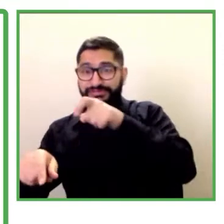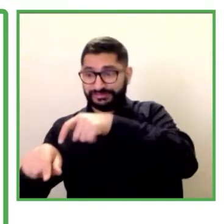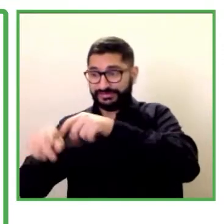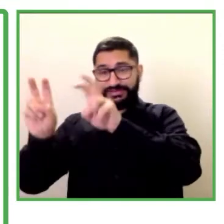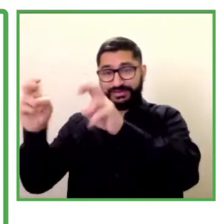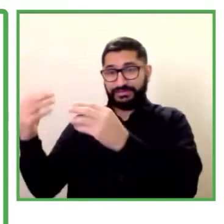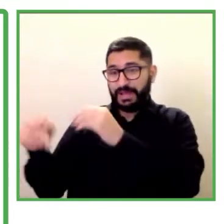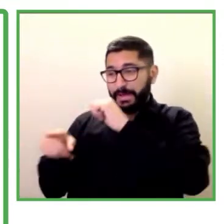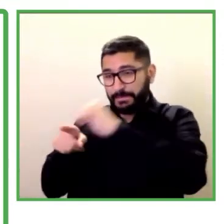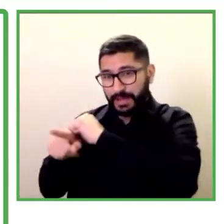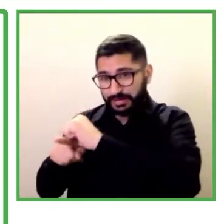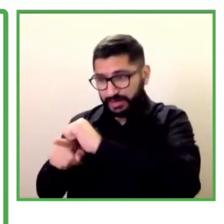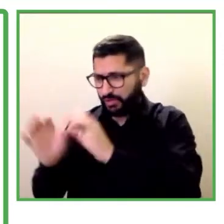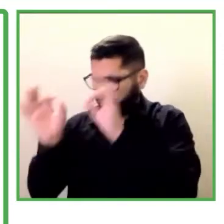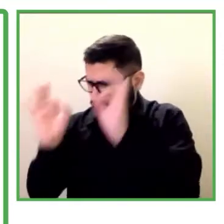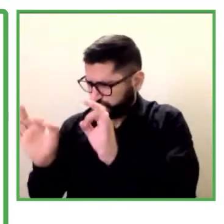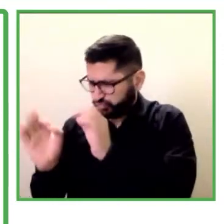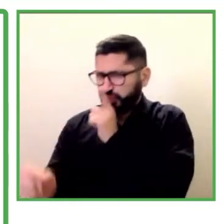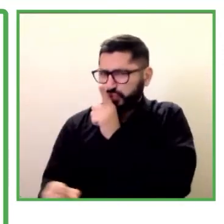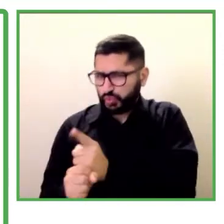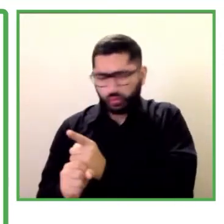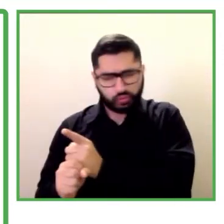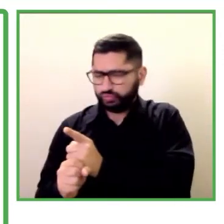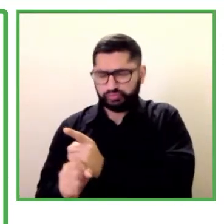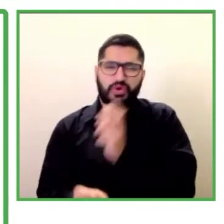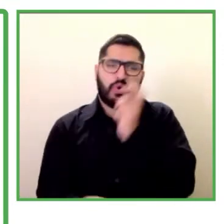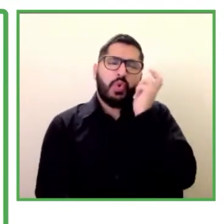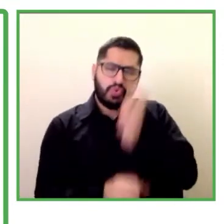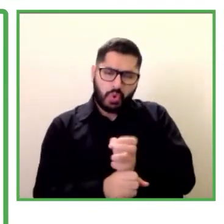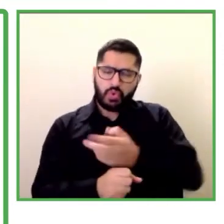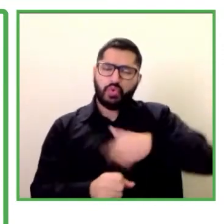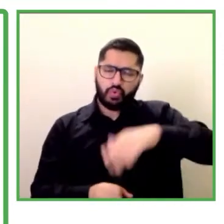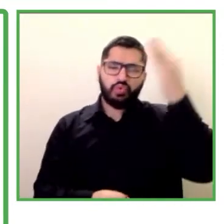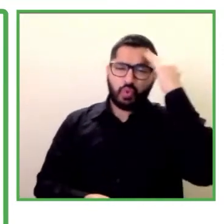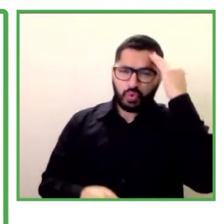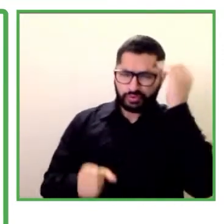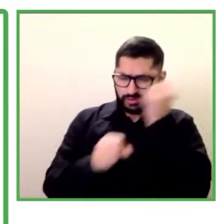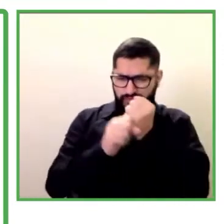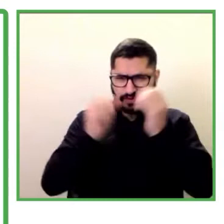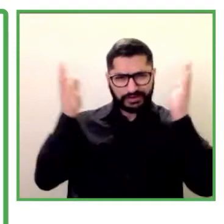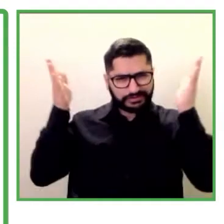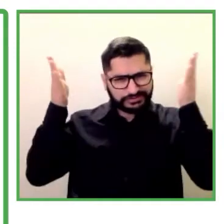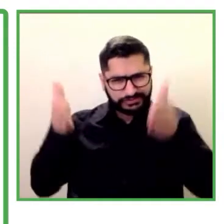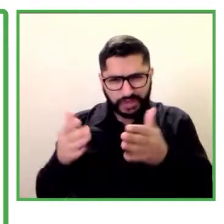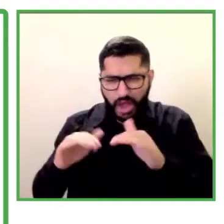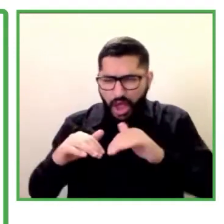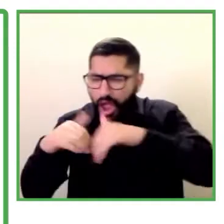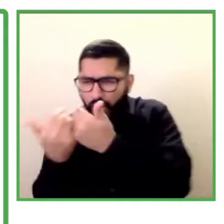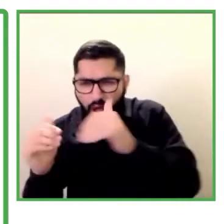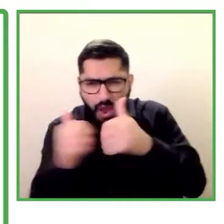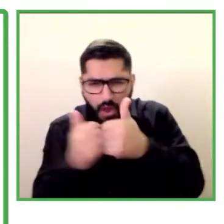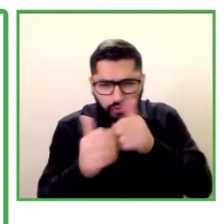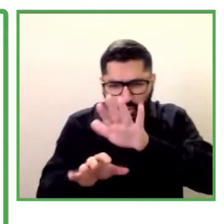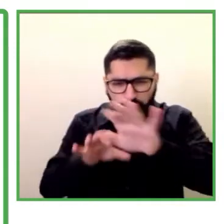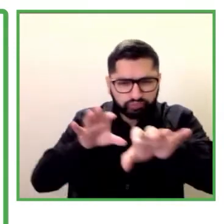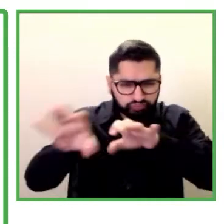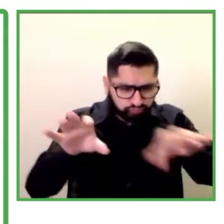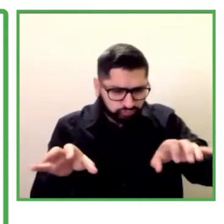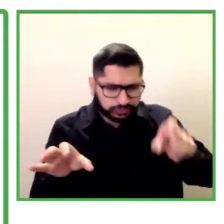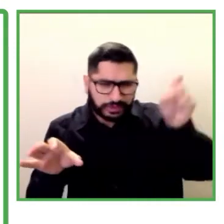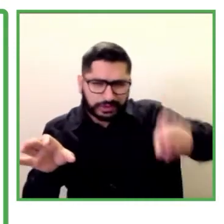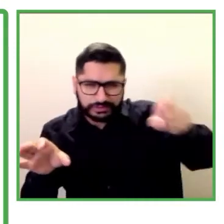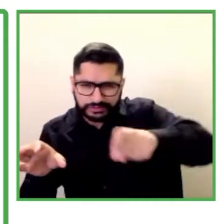por eso nuestro trabajo se centra en cómo llevar esta aplicación a la misma práctica de la realidad de las